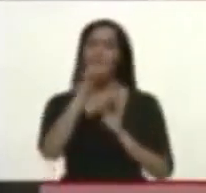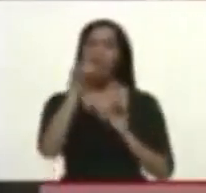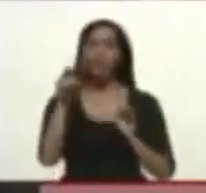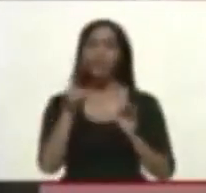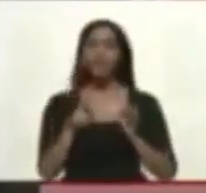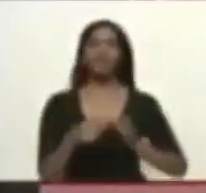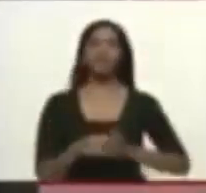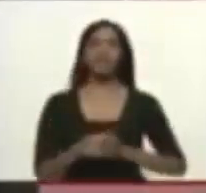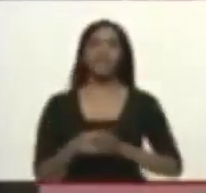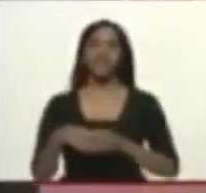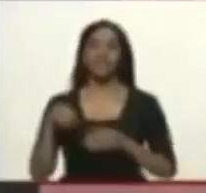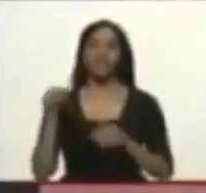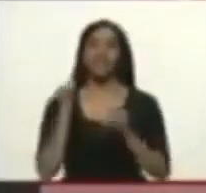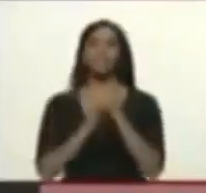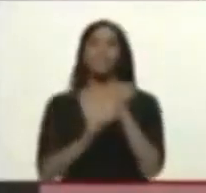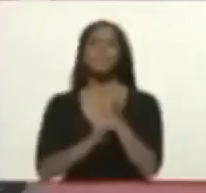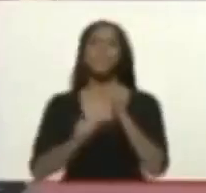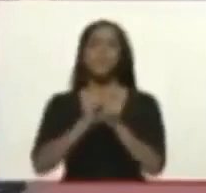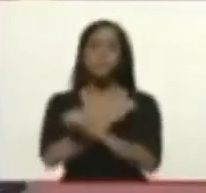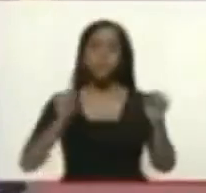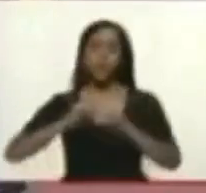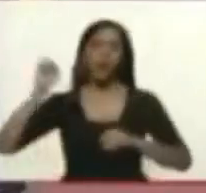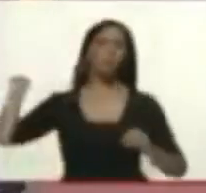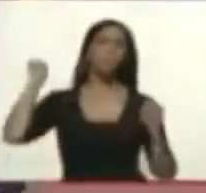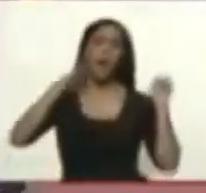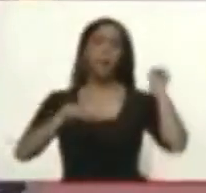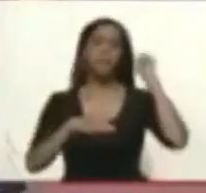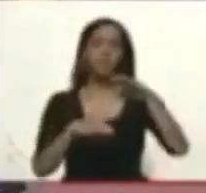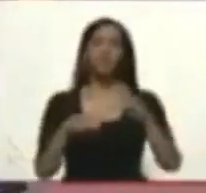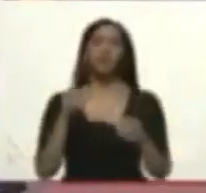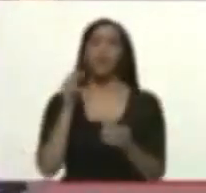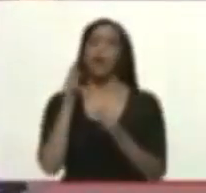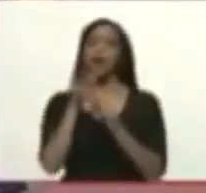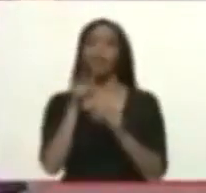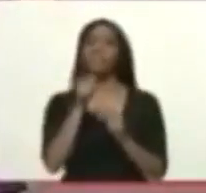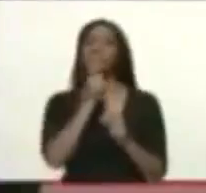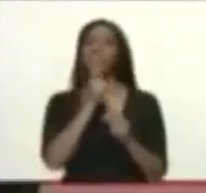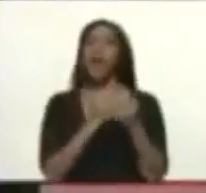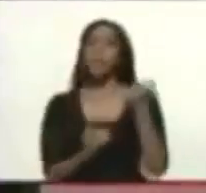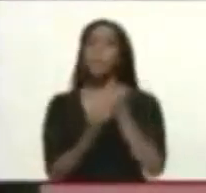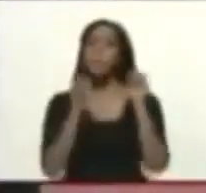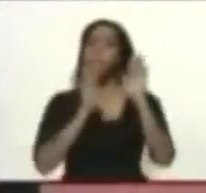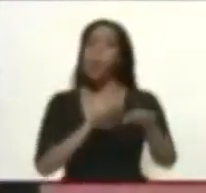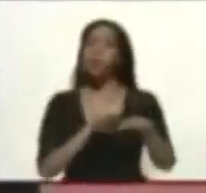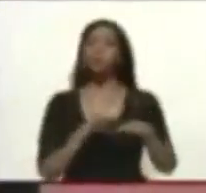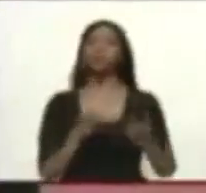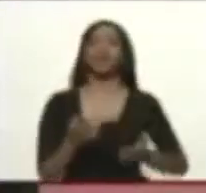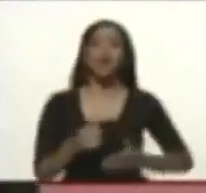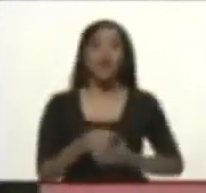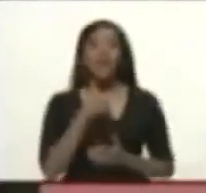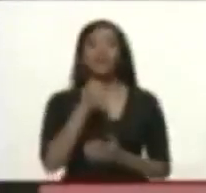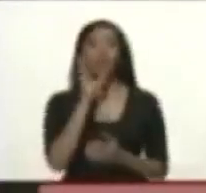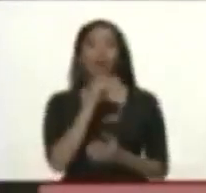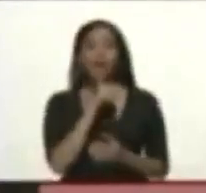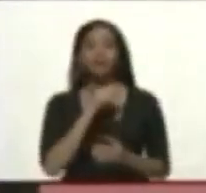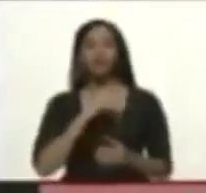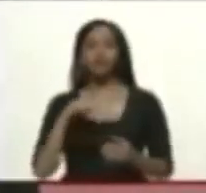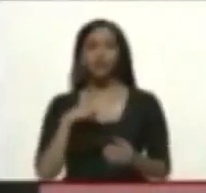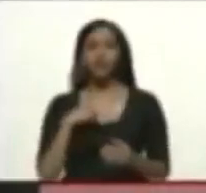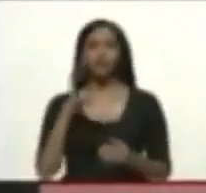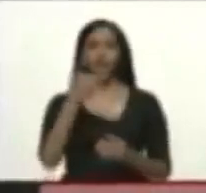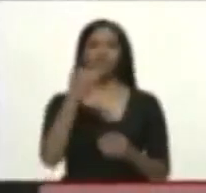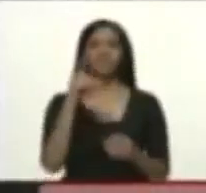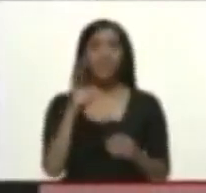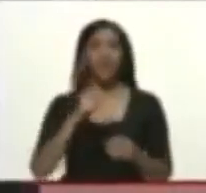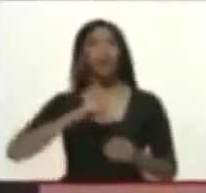puputots. Cuando les echan tiro, además. Cuando les echan tiro. Quienes estado ahí. No hay ningún reportero. Ustedes voltean para un lado. Compañeros de la Policía